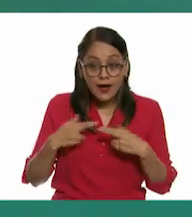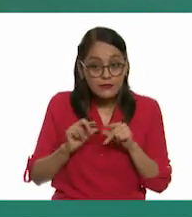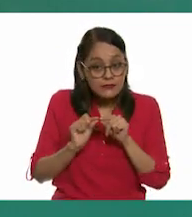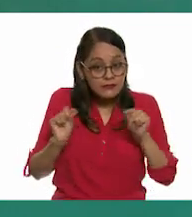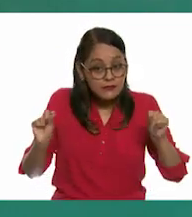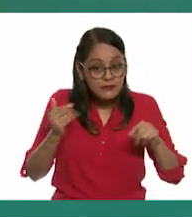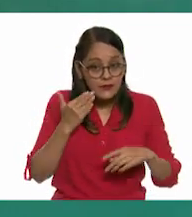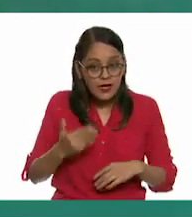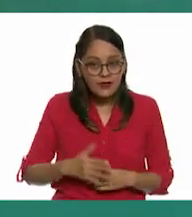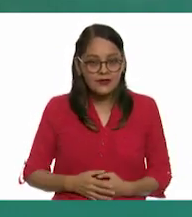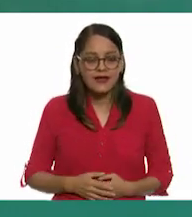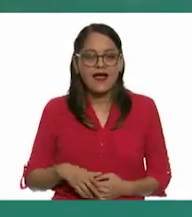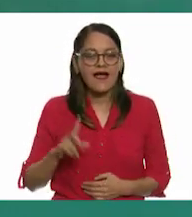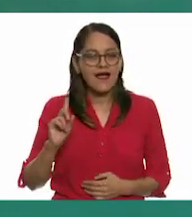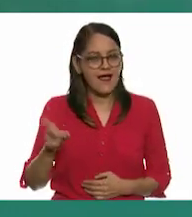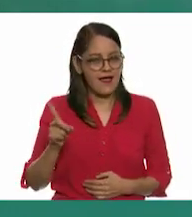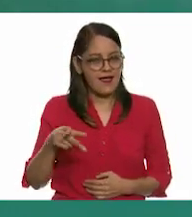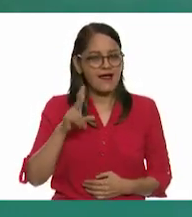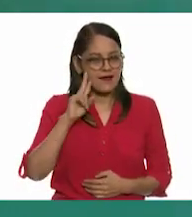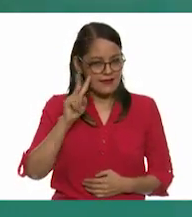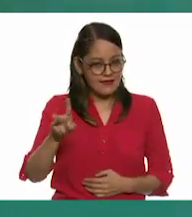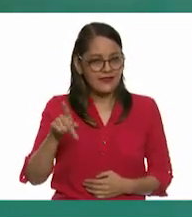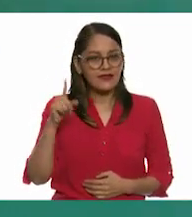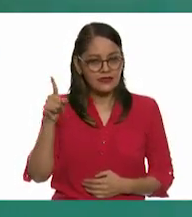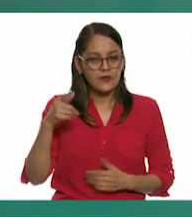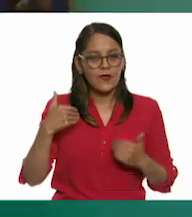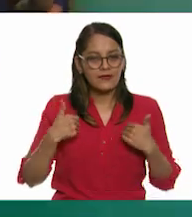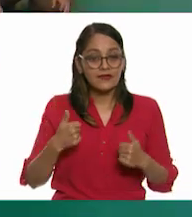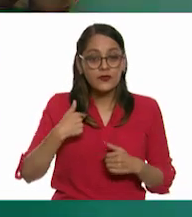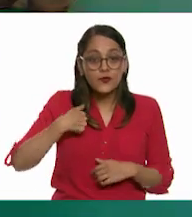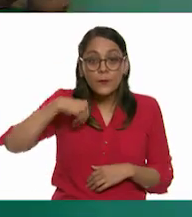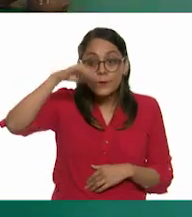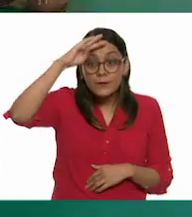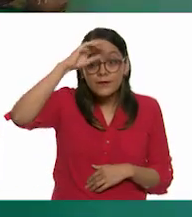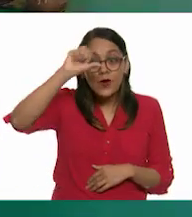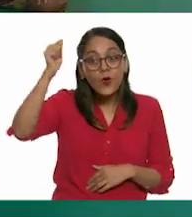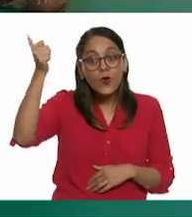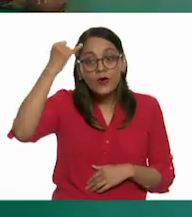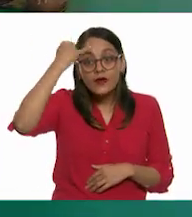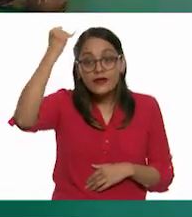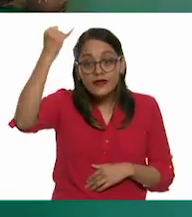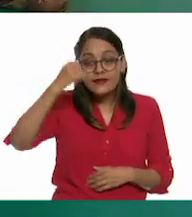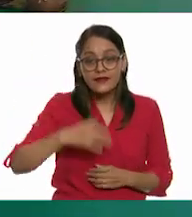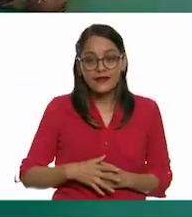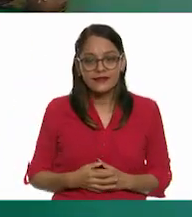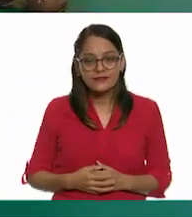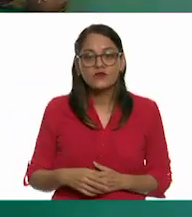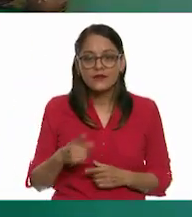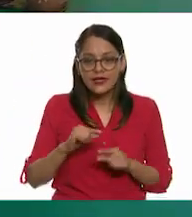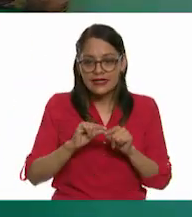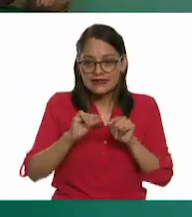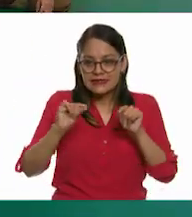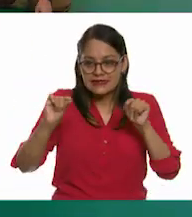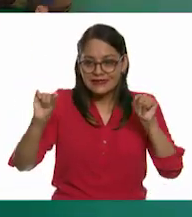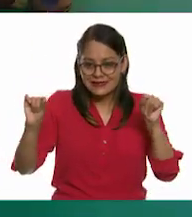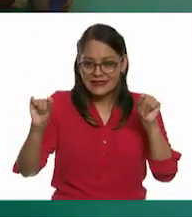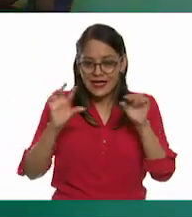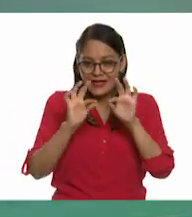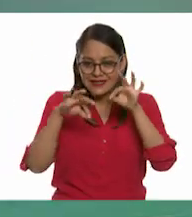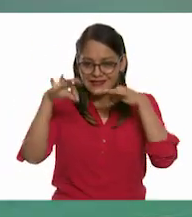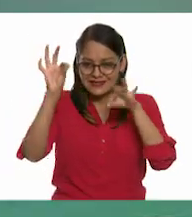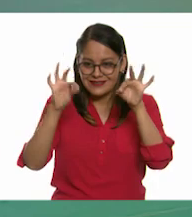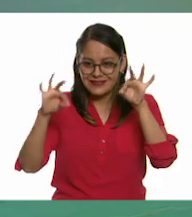hiciste, maestro. Había entendido otra cosa. ¿Qué pasó? Es que esta serpentina tiene, digamos,